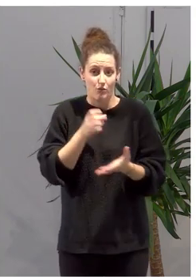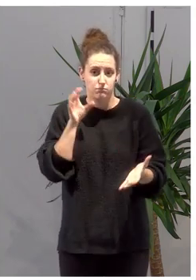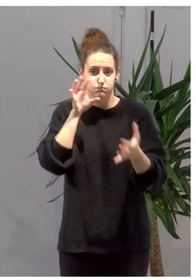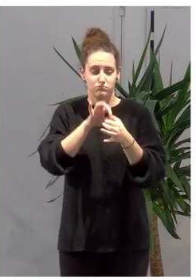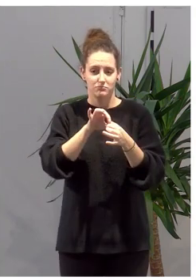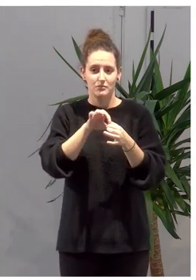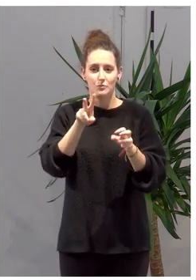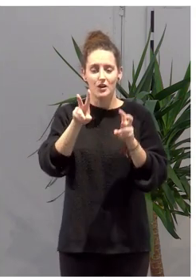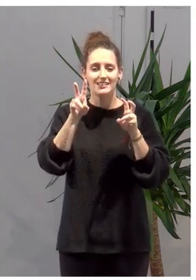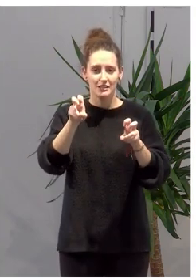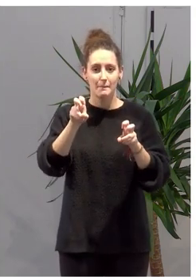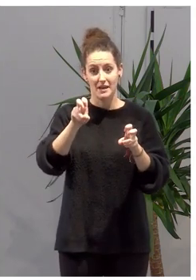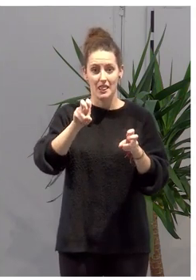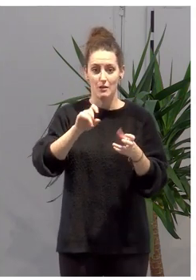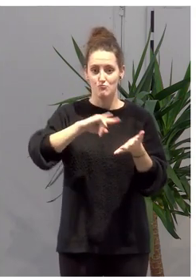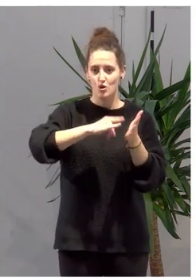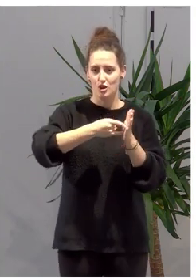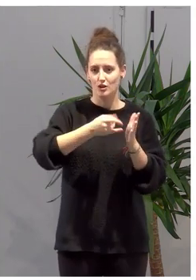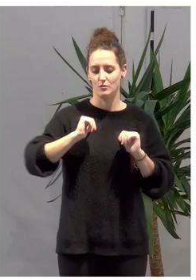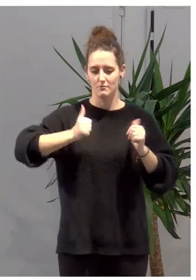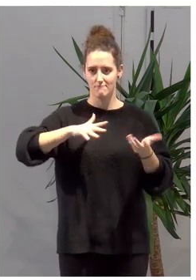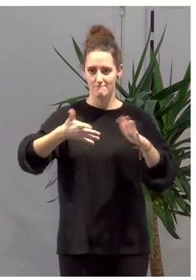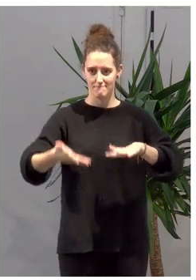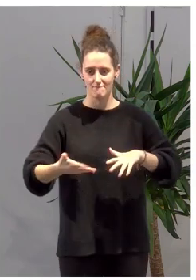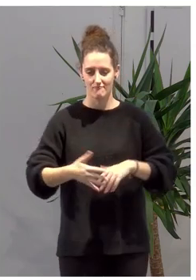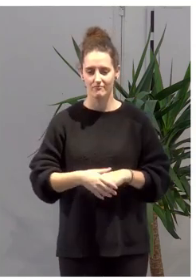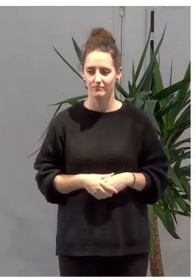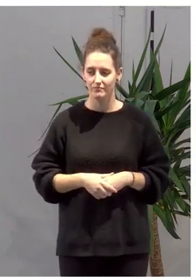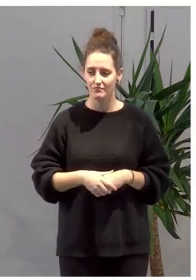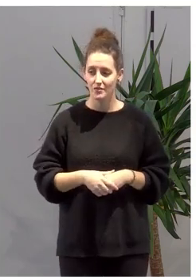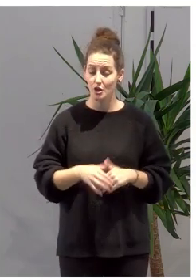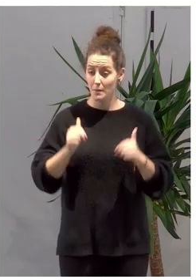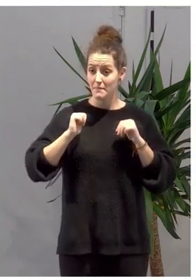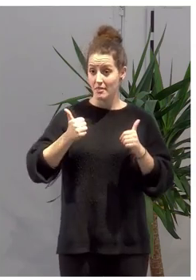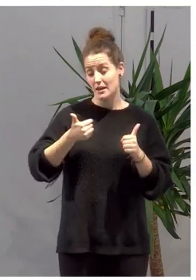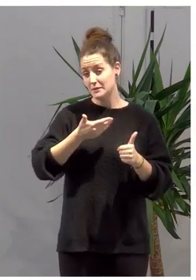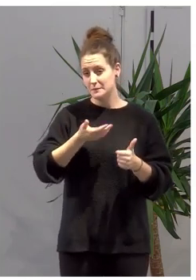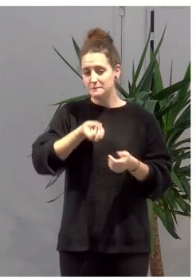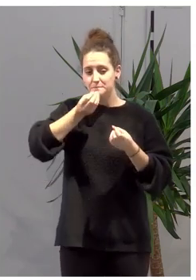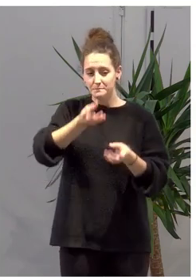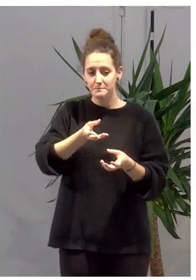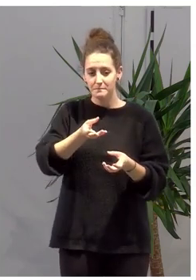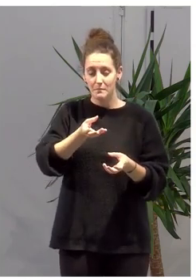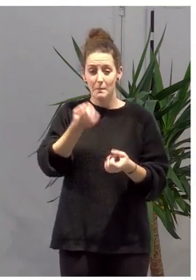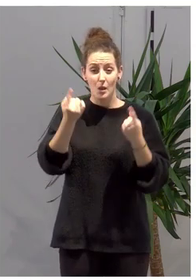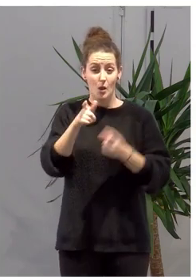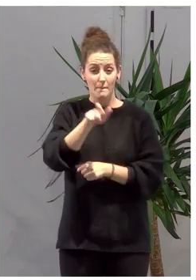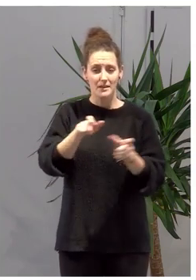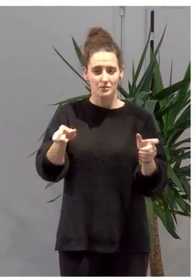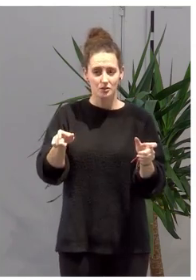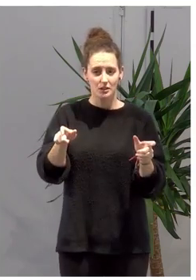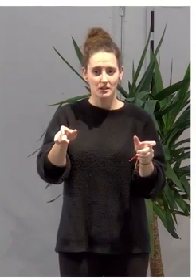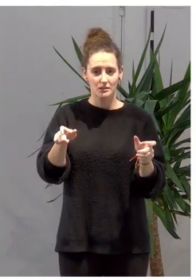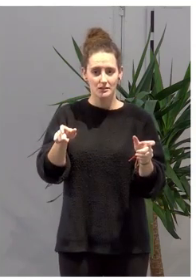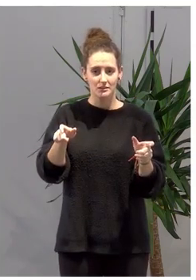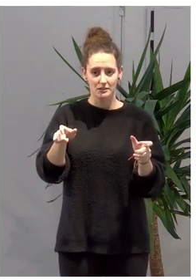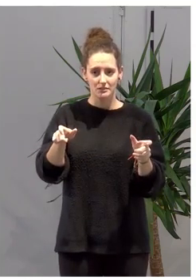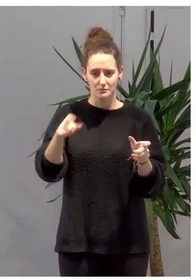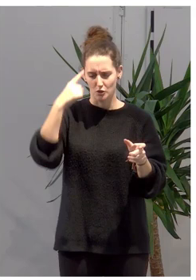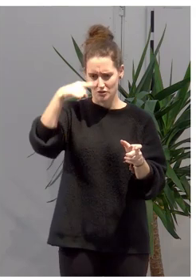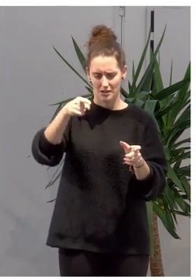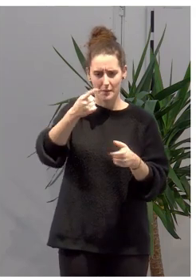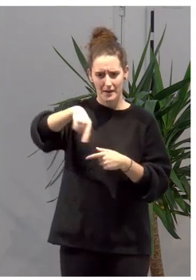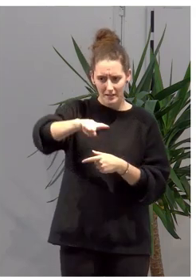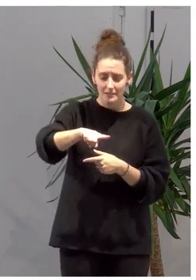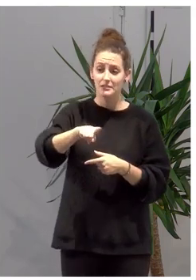con la puesta en marcha del proyecto. Empezaré contándoos, aunque, bueno, algunas de las personas que estéis aquí lo sabéis, cómo